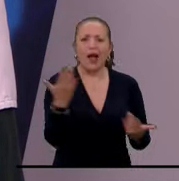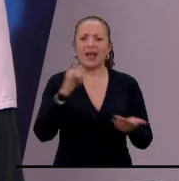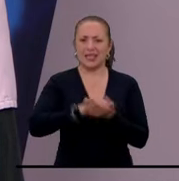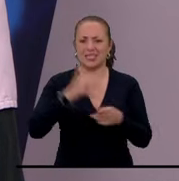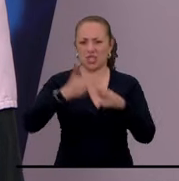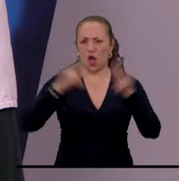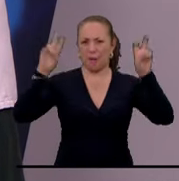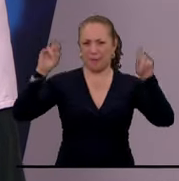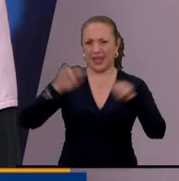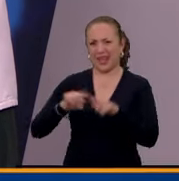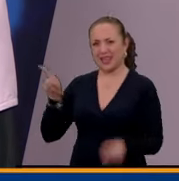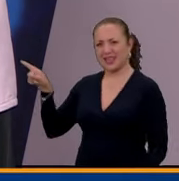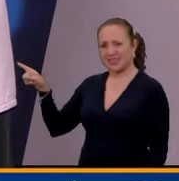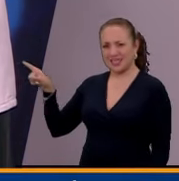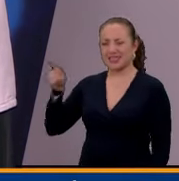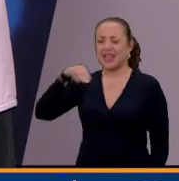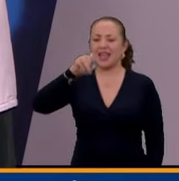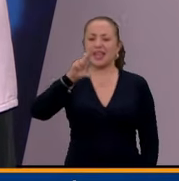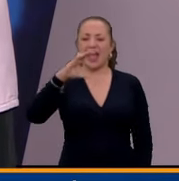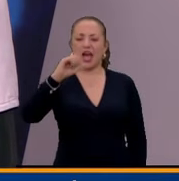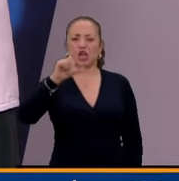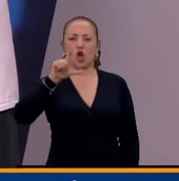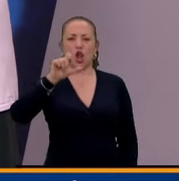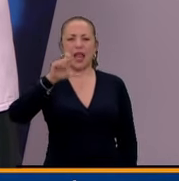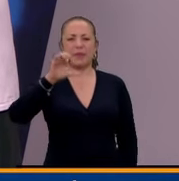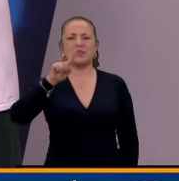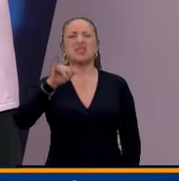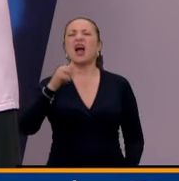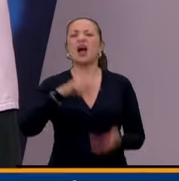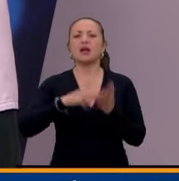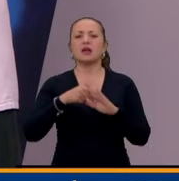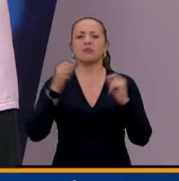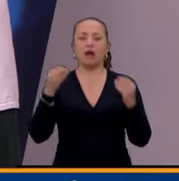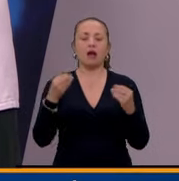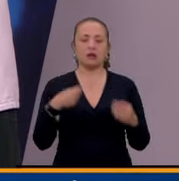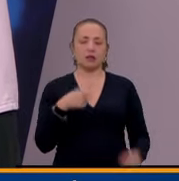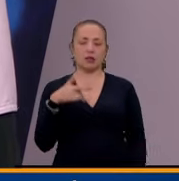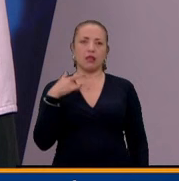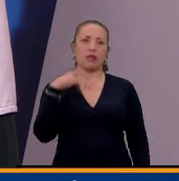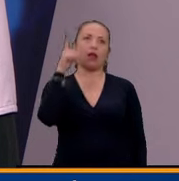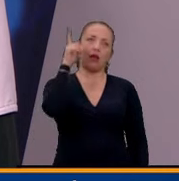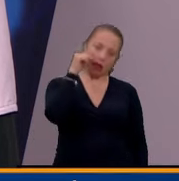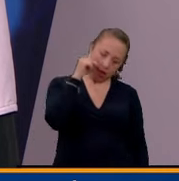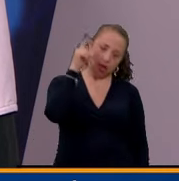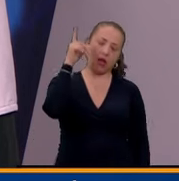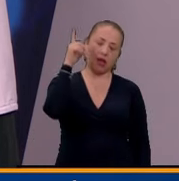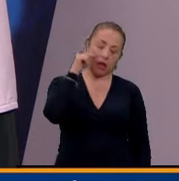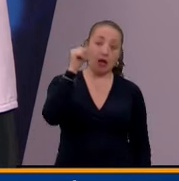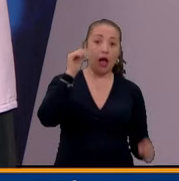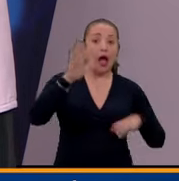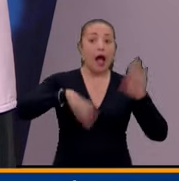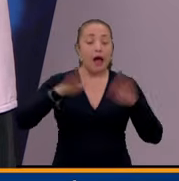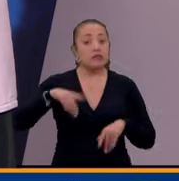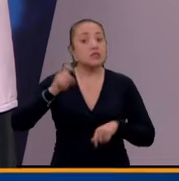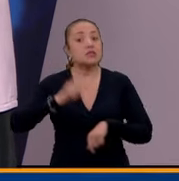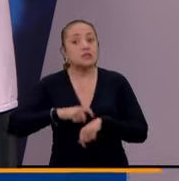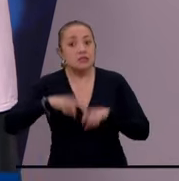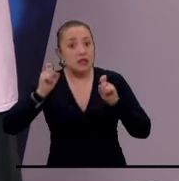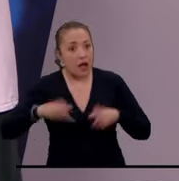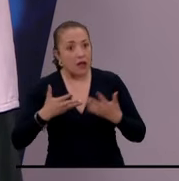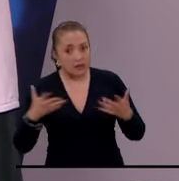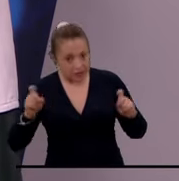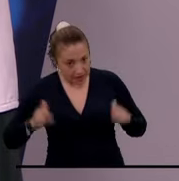Estamos frente a una condición que produce mucha somnolencia y ataques de sueño durante el día, incluso en situaciones que requieren atención.